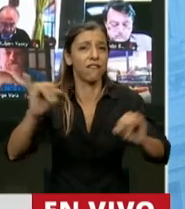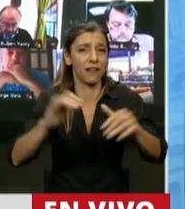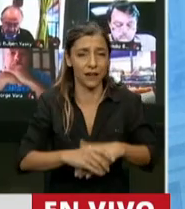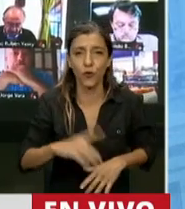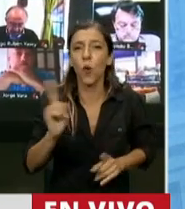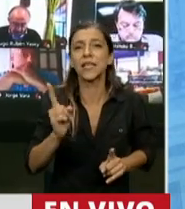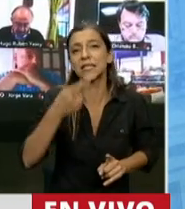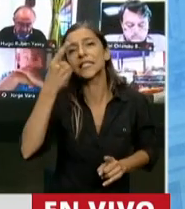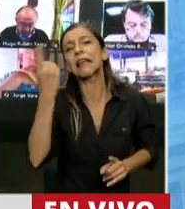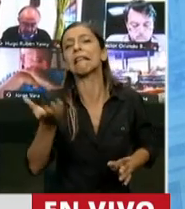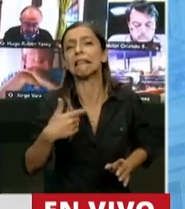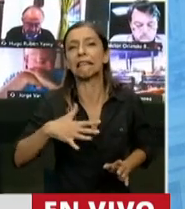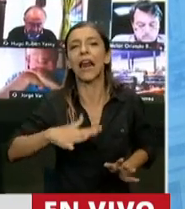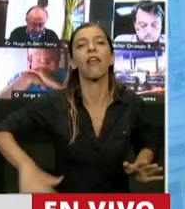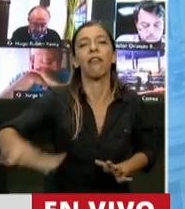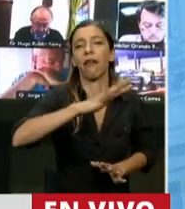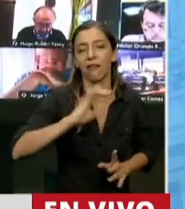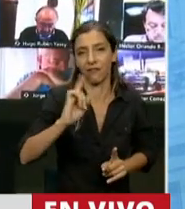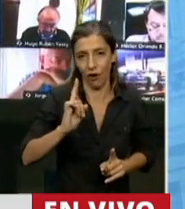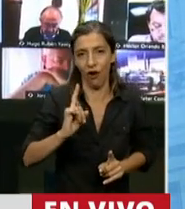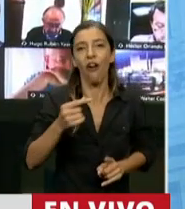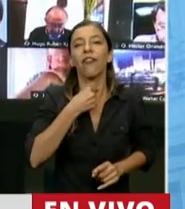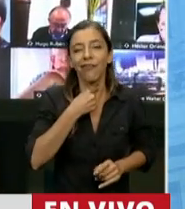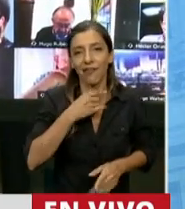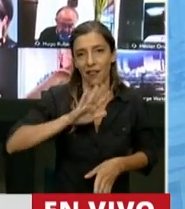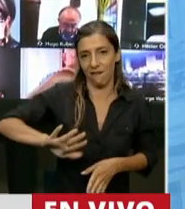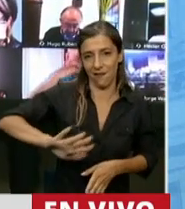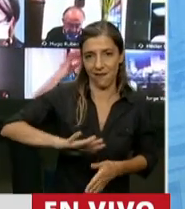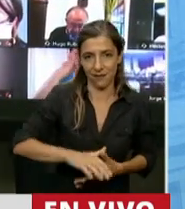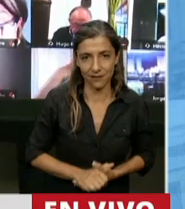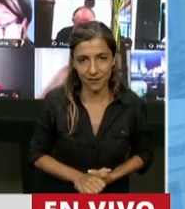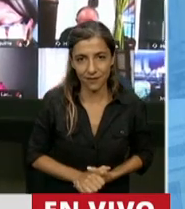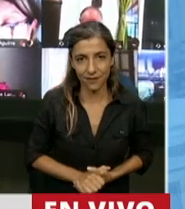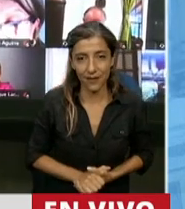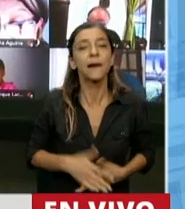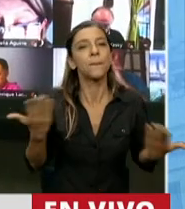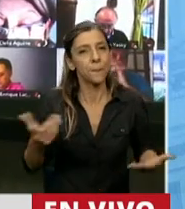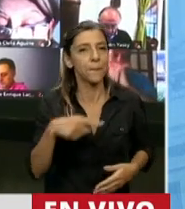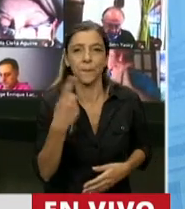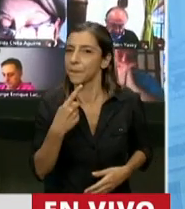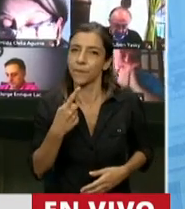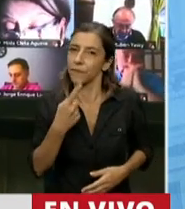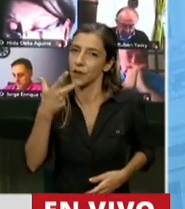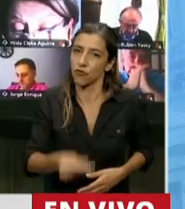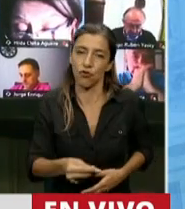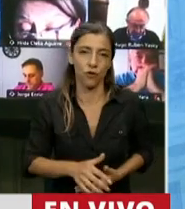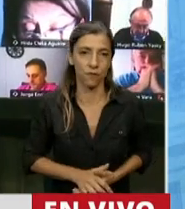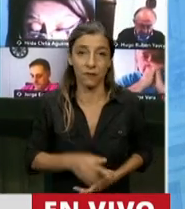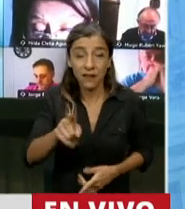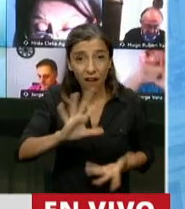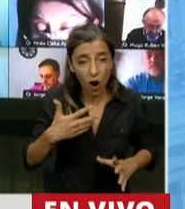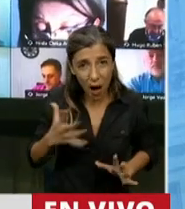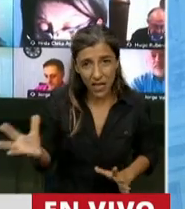interés común, señor presidente. Lo hacen promovidos por la venganza. Por eso tenemos que decir que no. Tenemos que decir que no al saqueo.